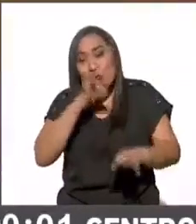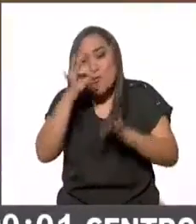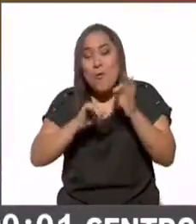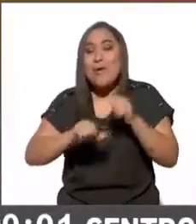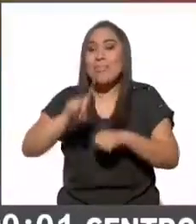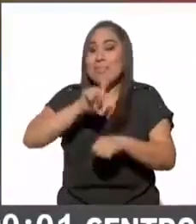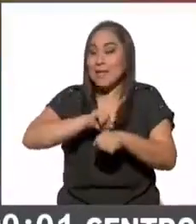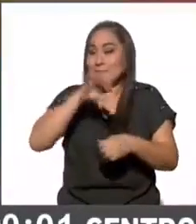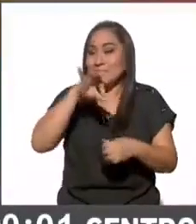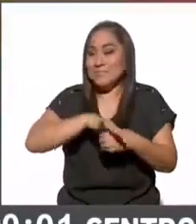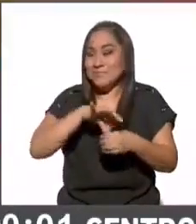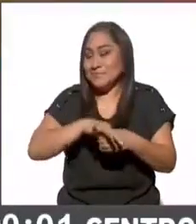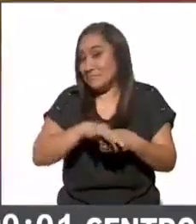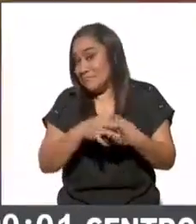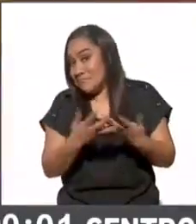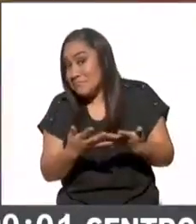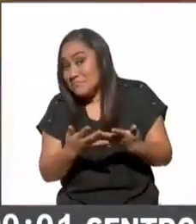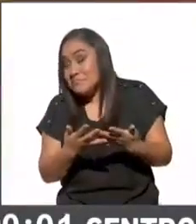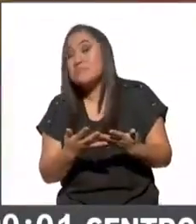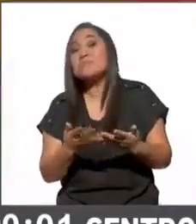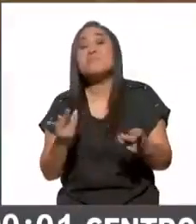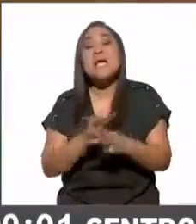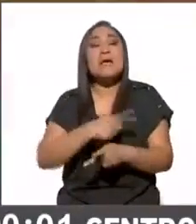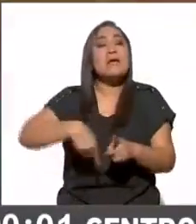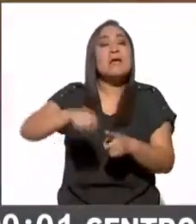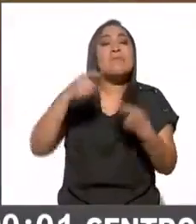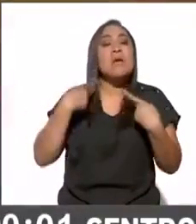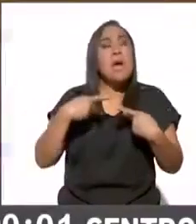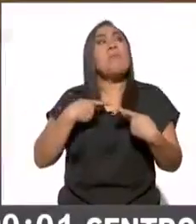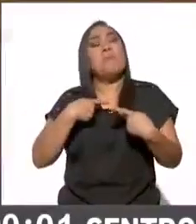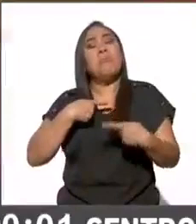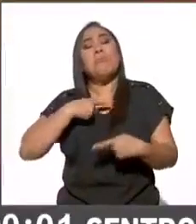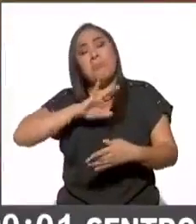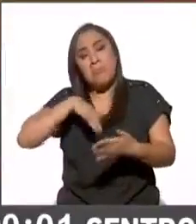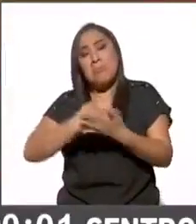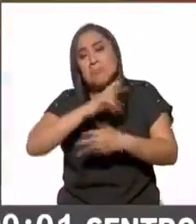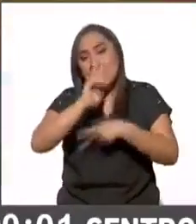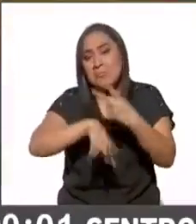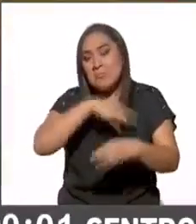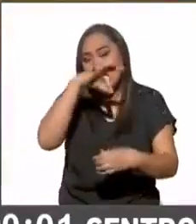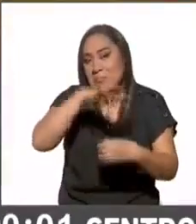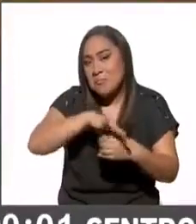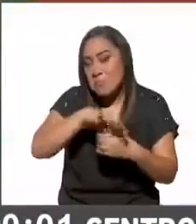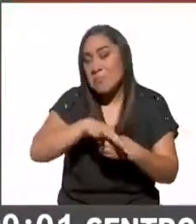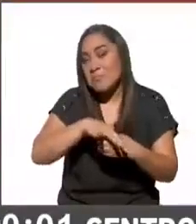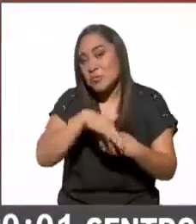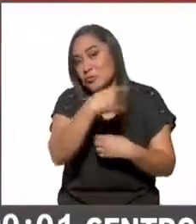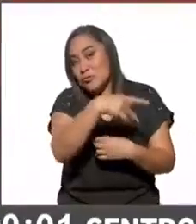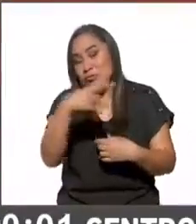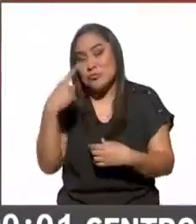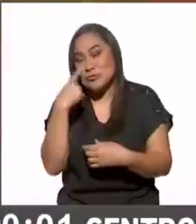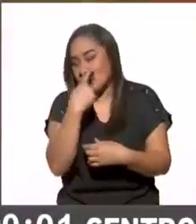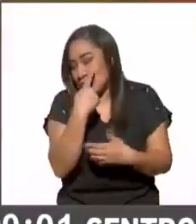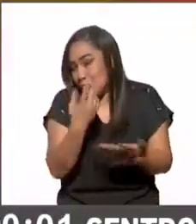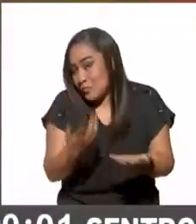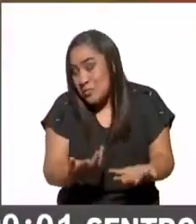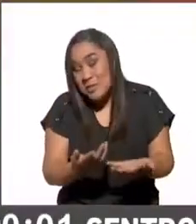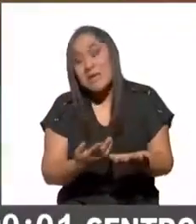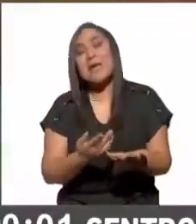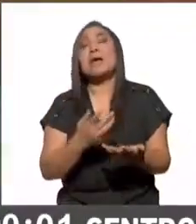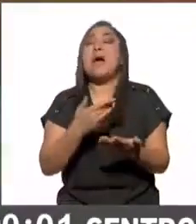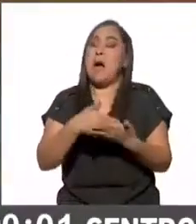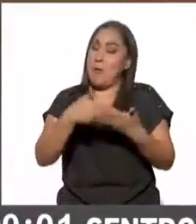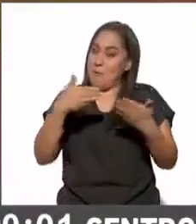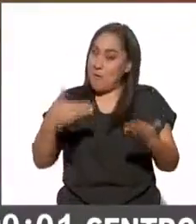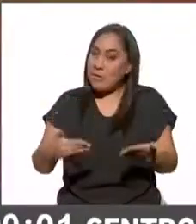jornada electoral la respuesta por parte de la ciudadanía al ir a las urnas ahí a emitir su voto y además en general